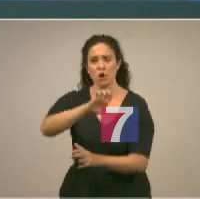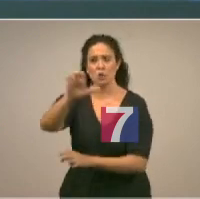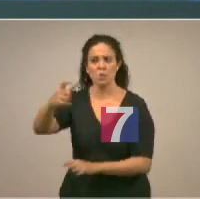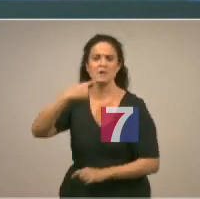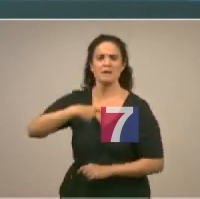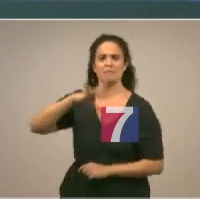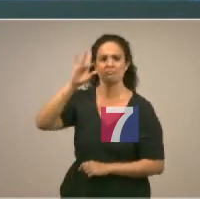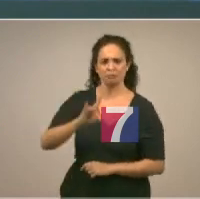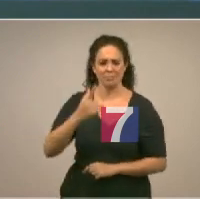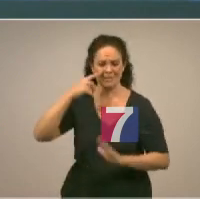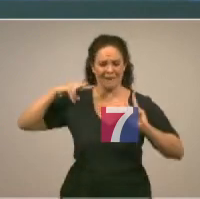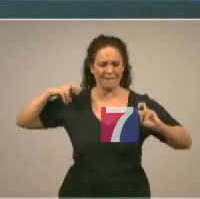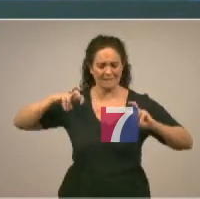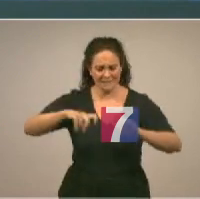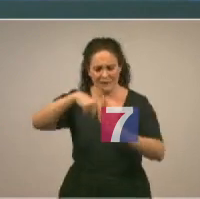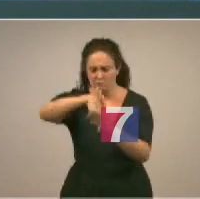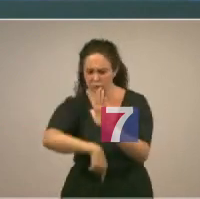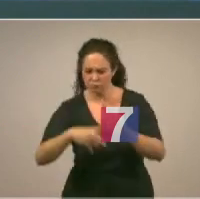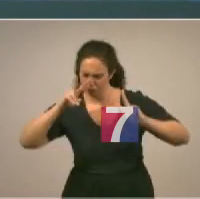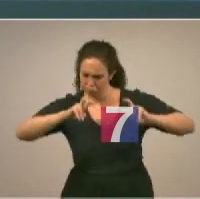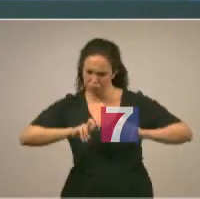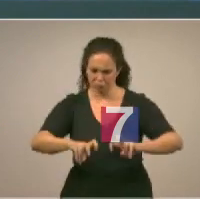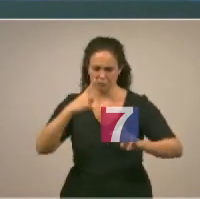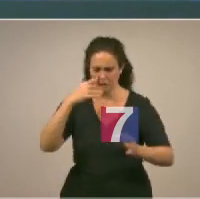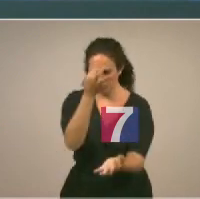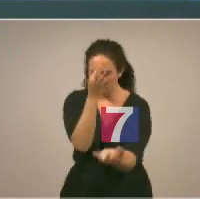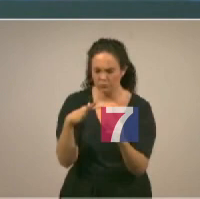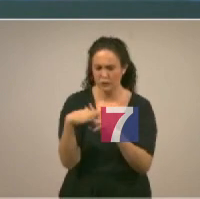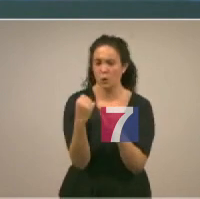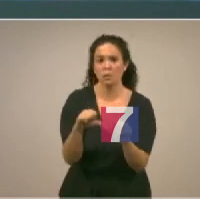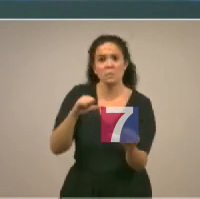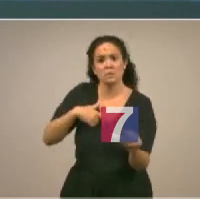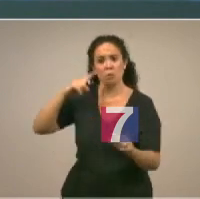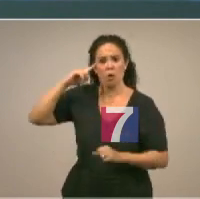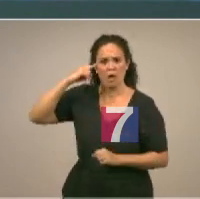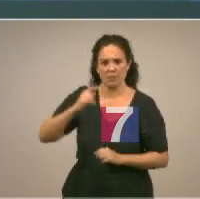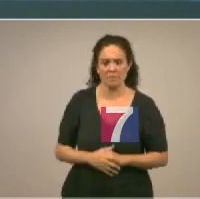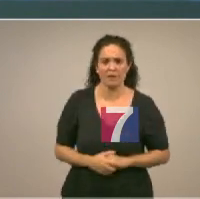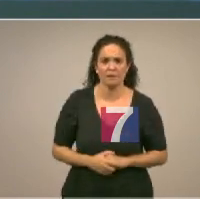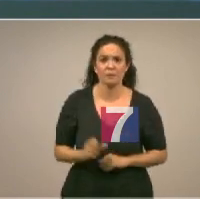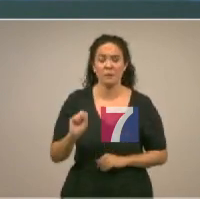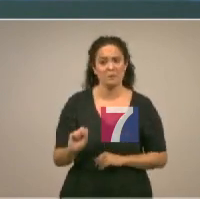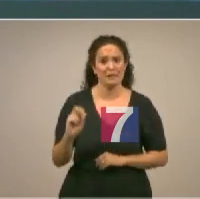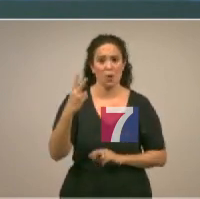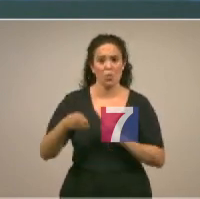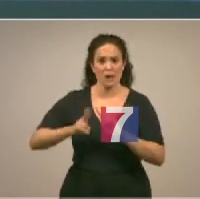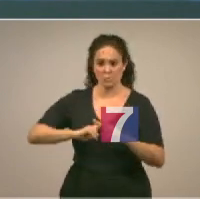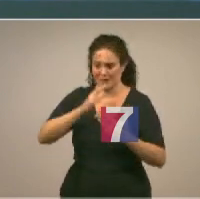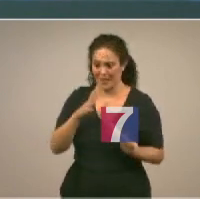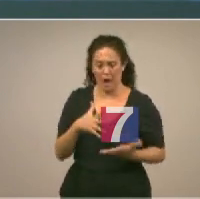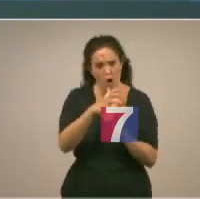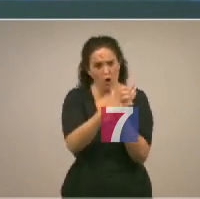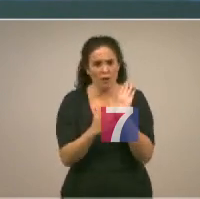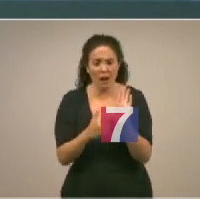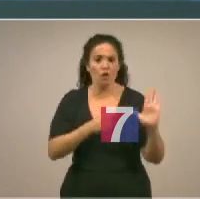profundizar aún más y analizar con mayor precisión lo sucedido en Zaldívar y en esta segunda respuesta la